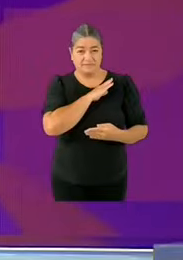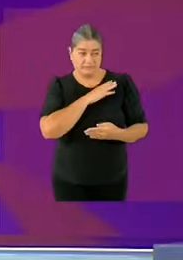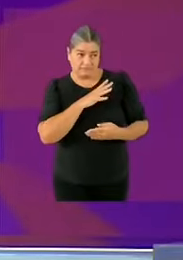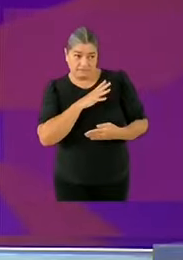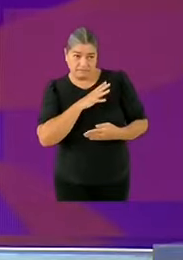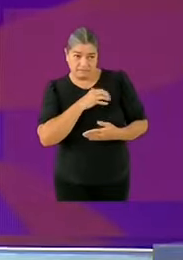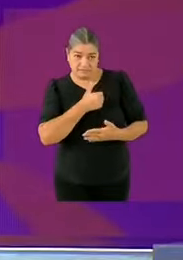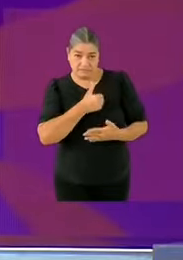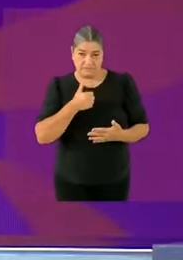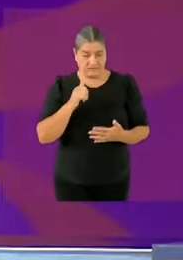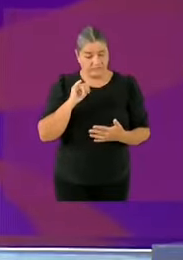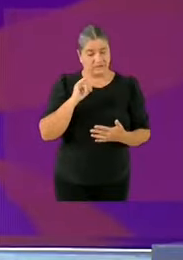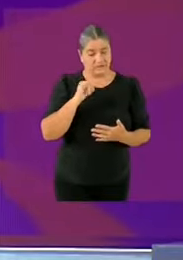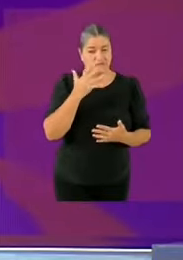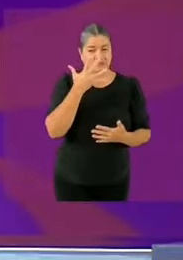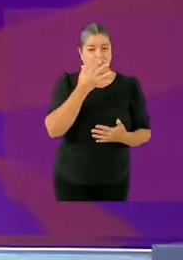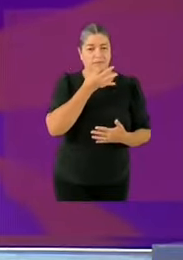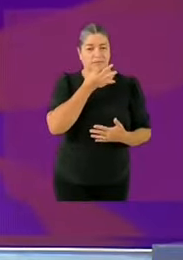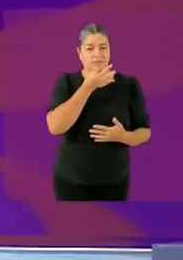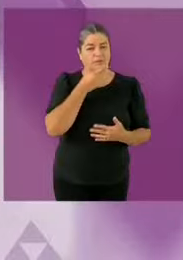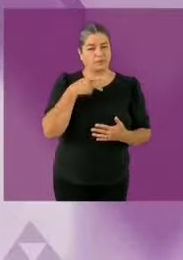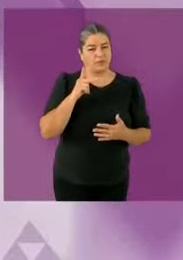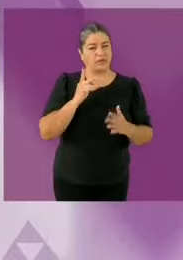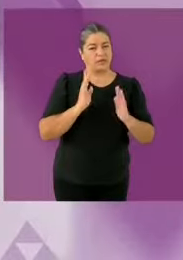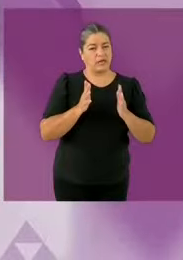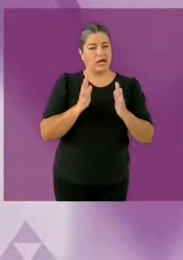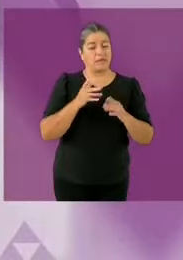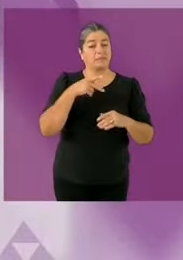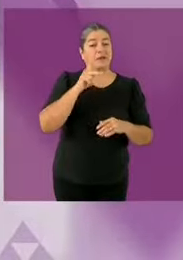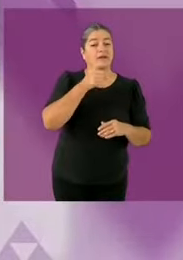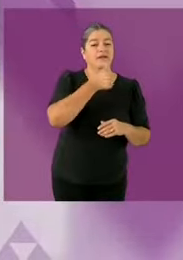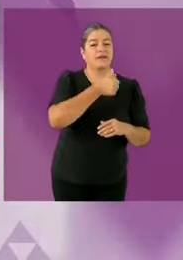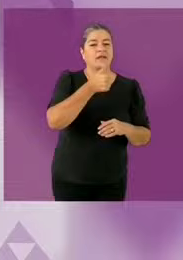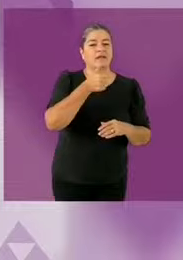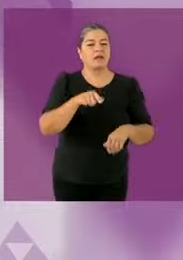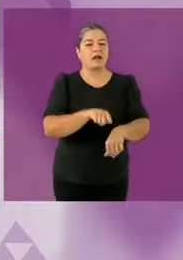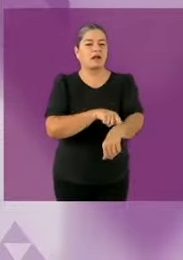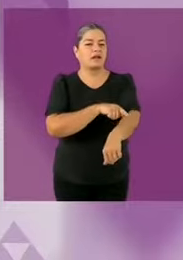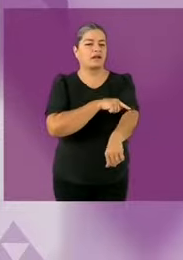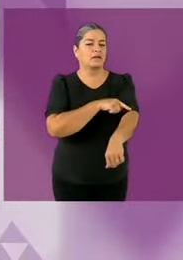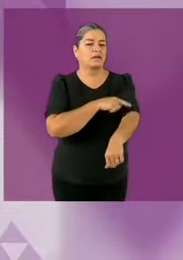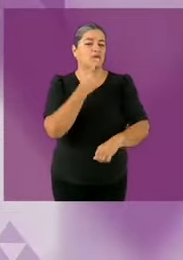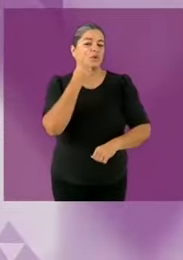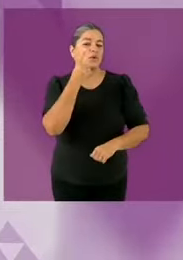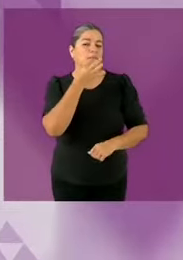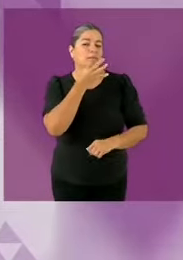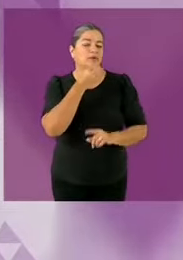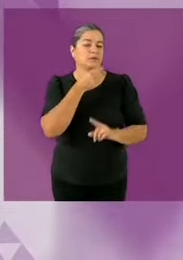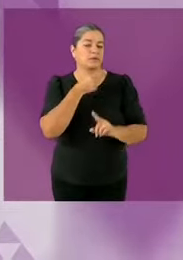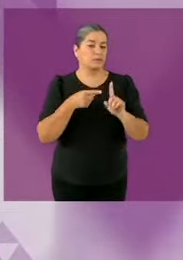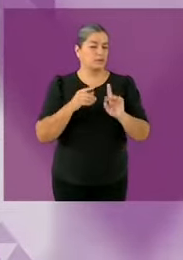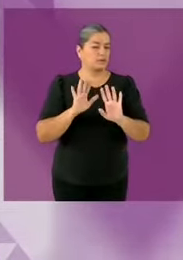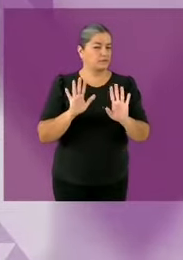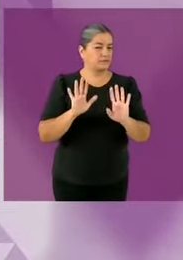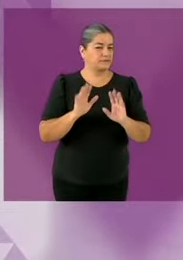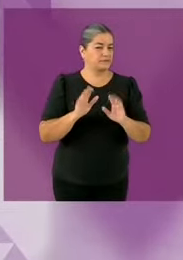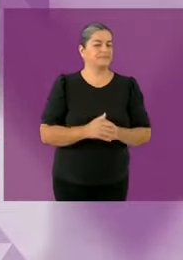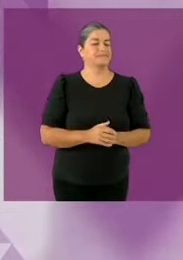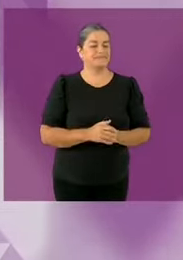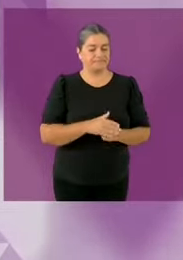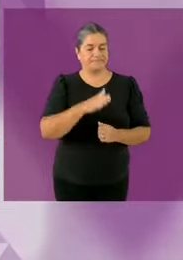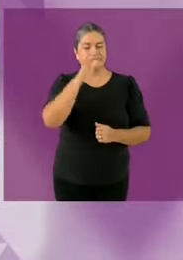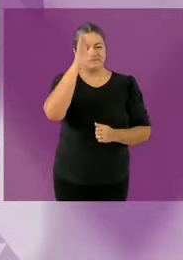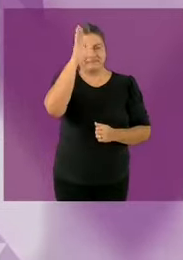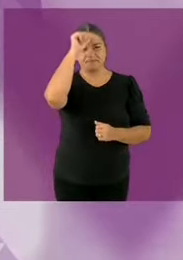5 minutos, empezó la bolsa de tiempo. Cada participación 1.30. Como presidenta, vamos a seguir